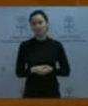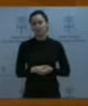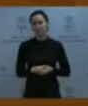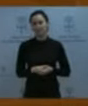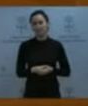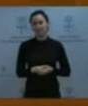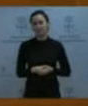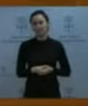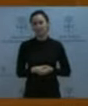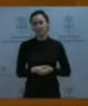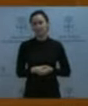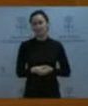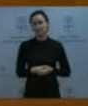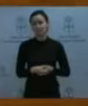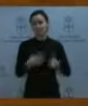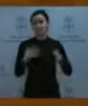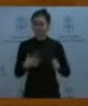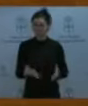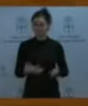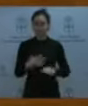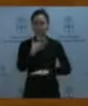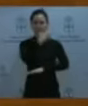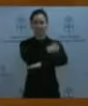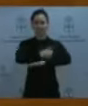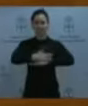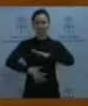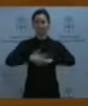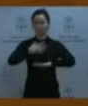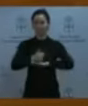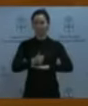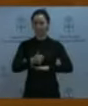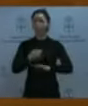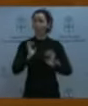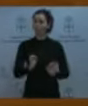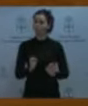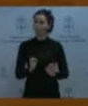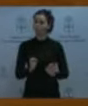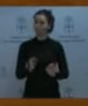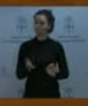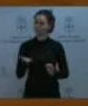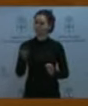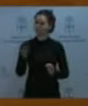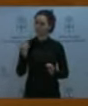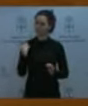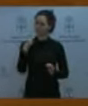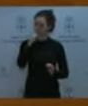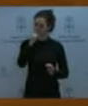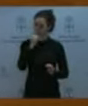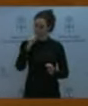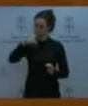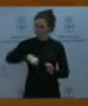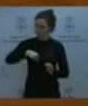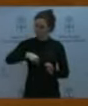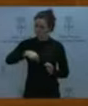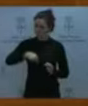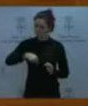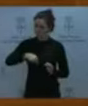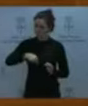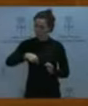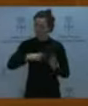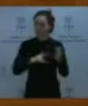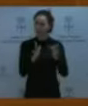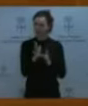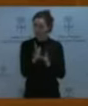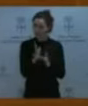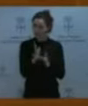Además, el Tribunal Supremo, en abril precisamente de este año, sacó una sentencia que